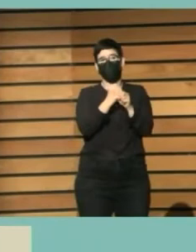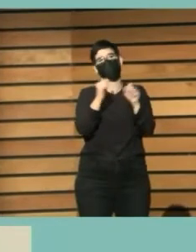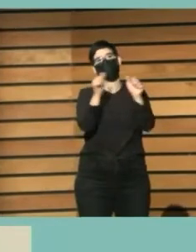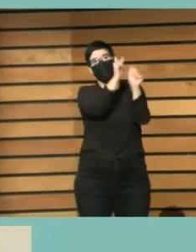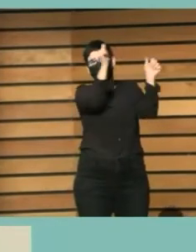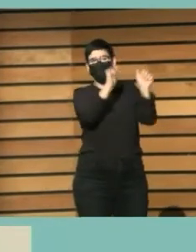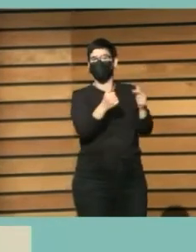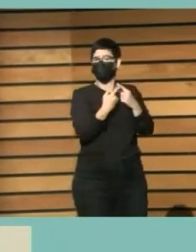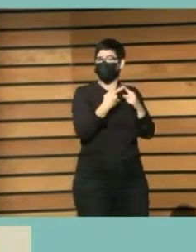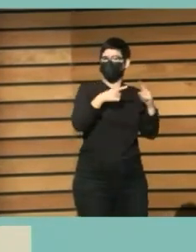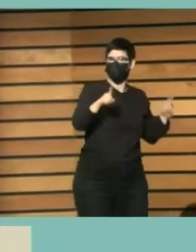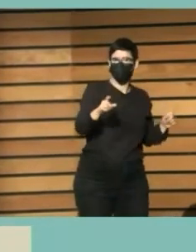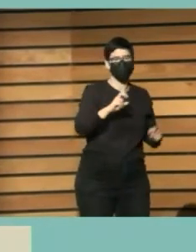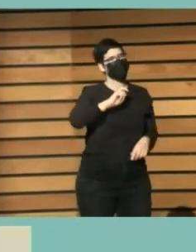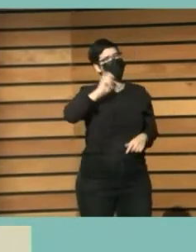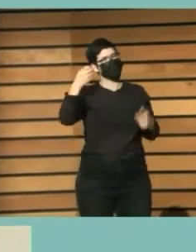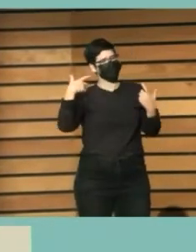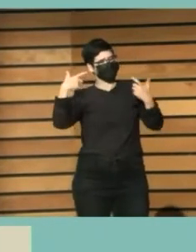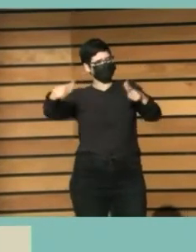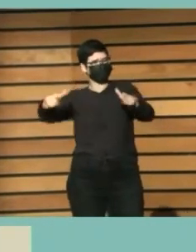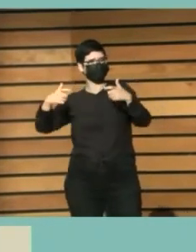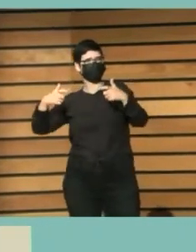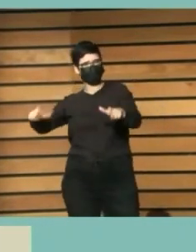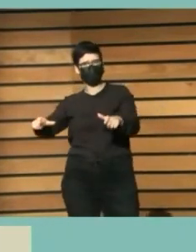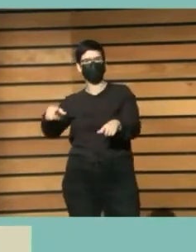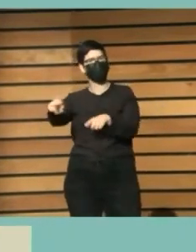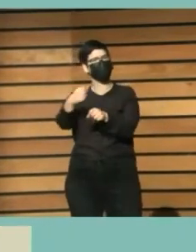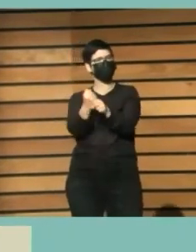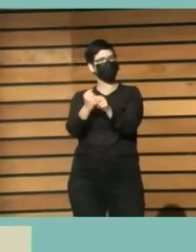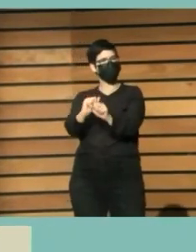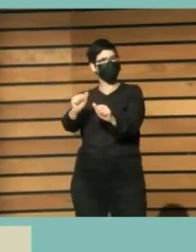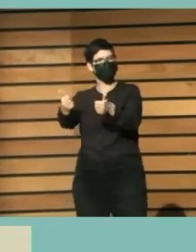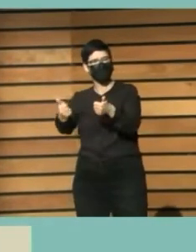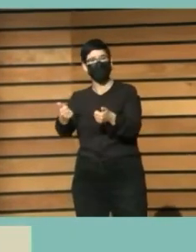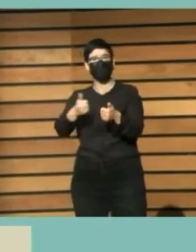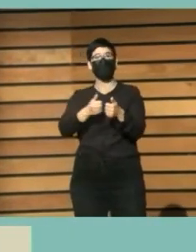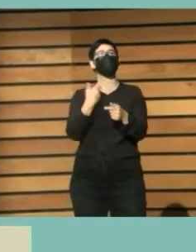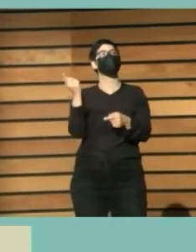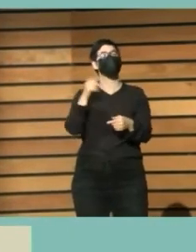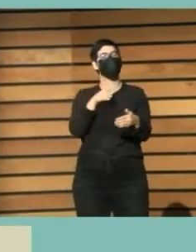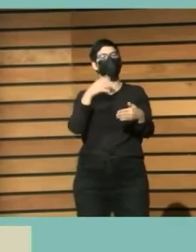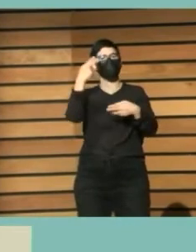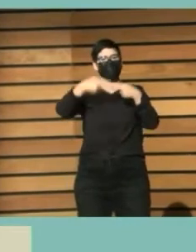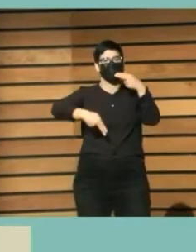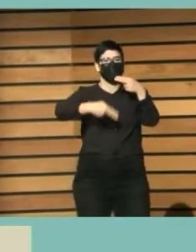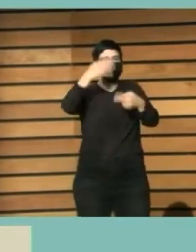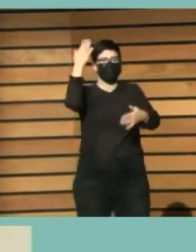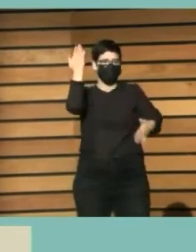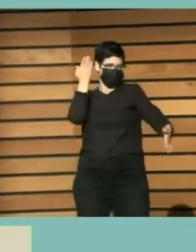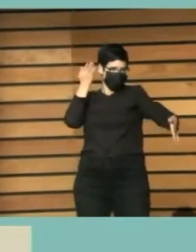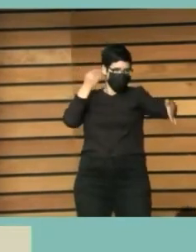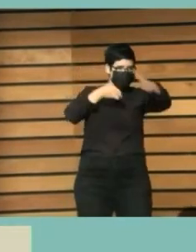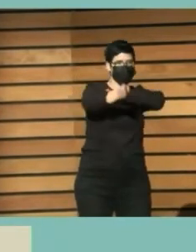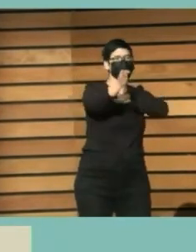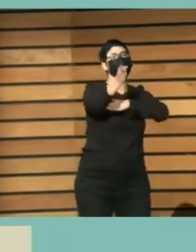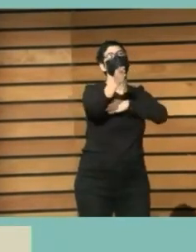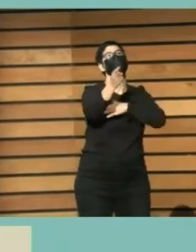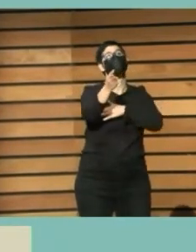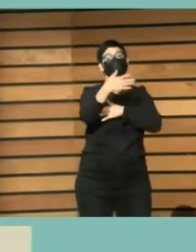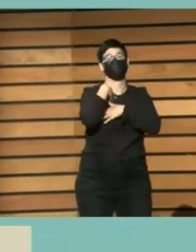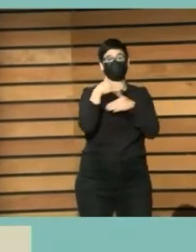disciplinas y traspasar las fronteras, pero no solo las fronteras físicas que tenemos todos los días,